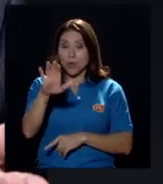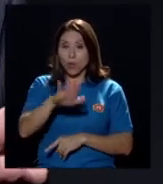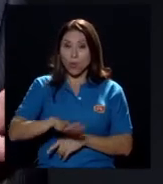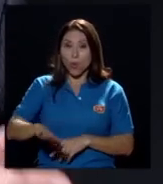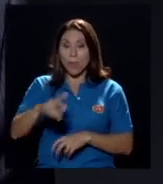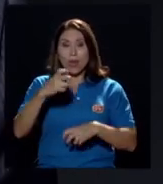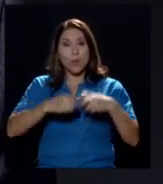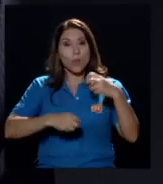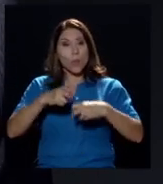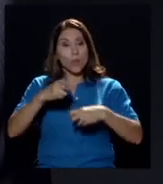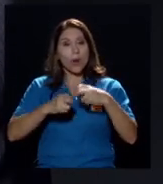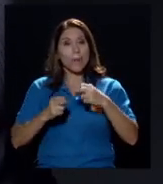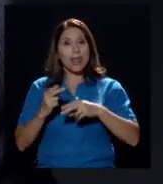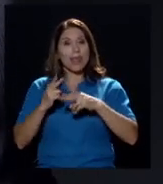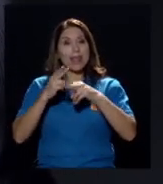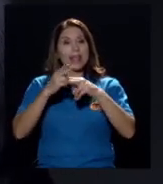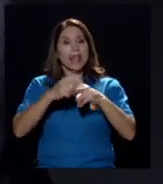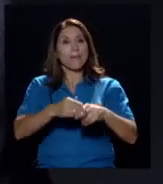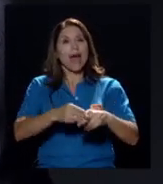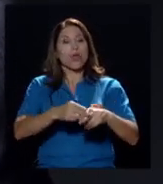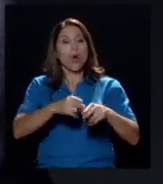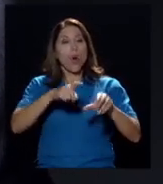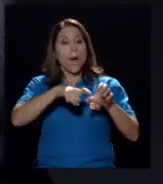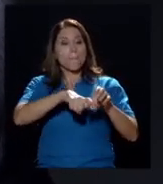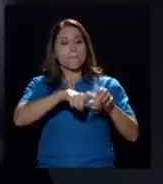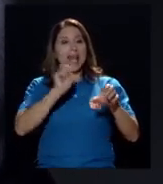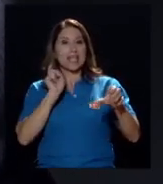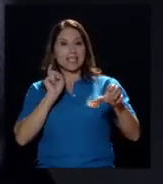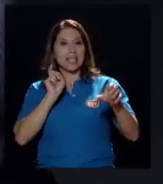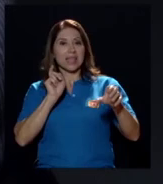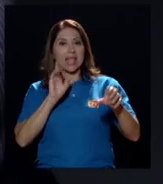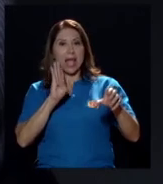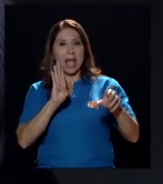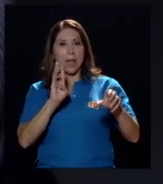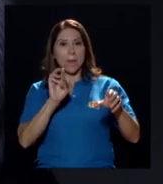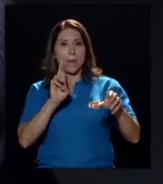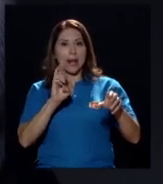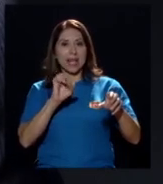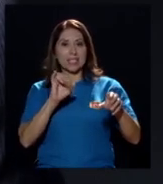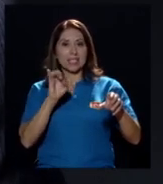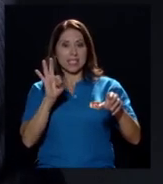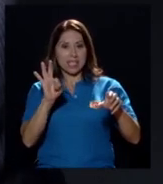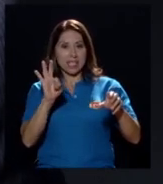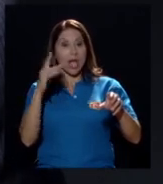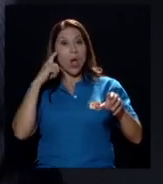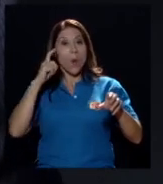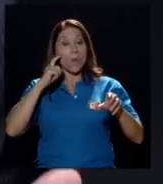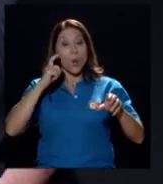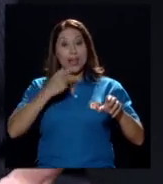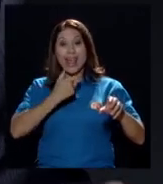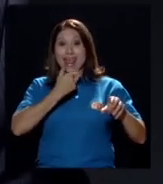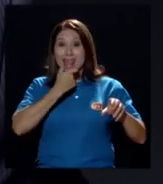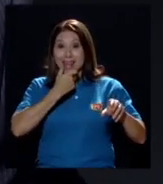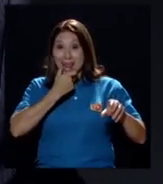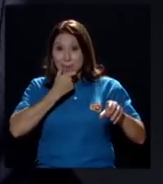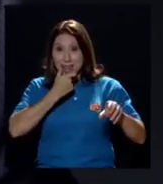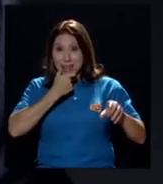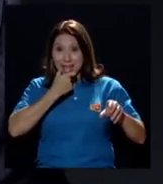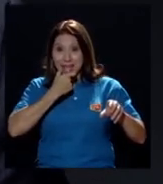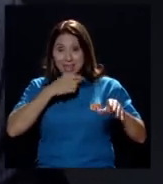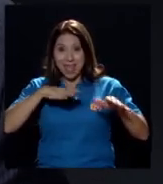del llamado Brexit porque los Gran Británia e Inglaterra quieren salir